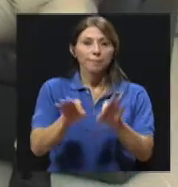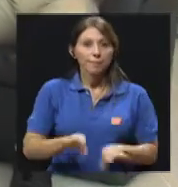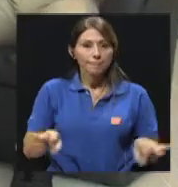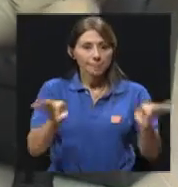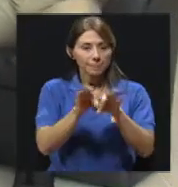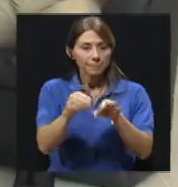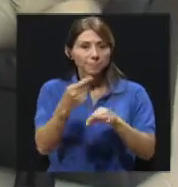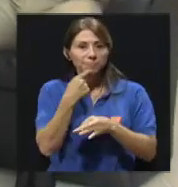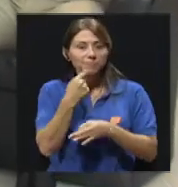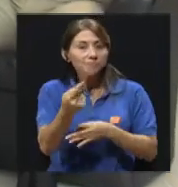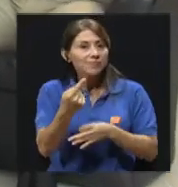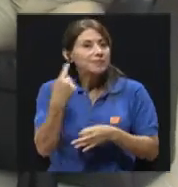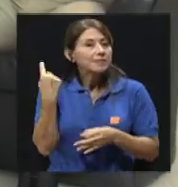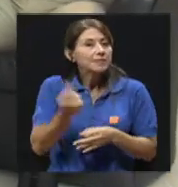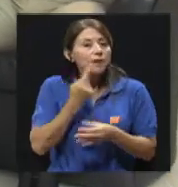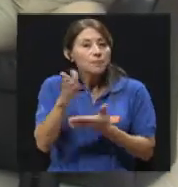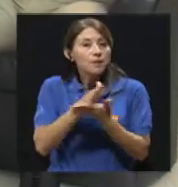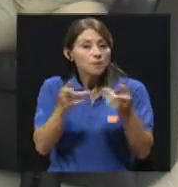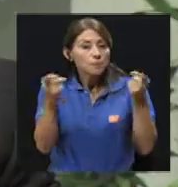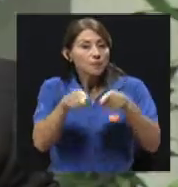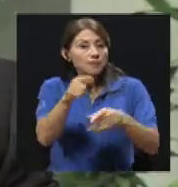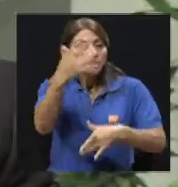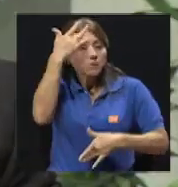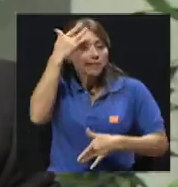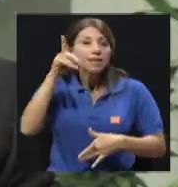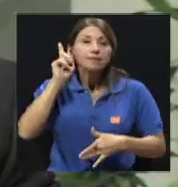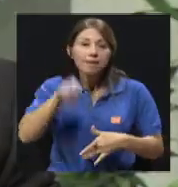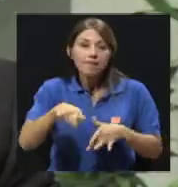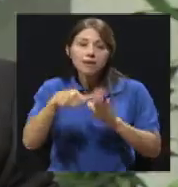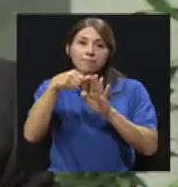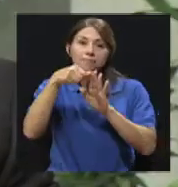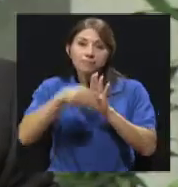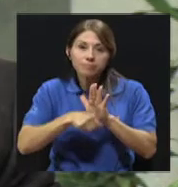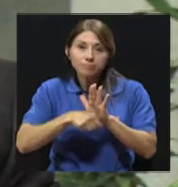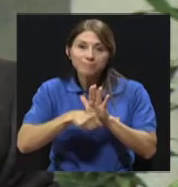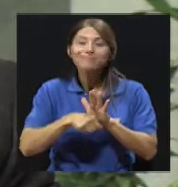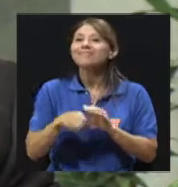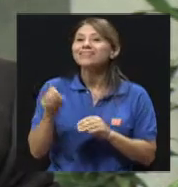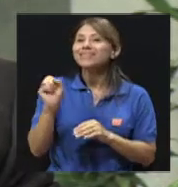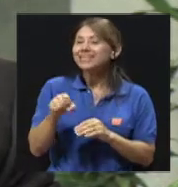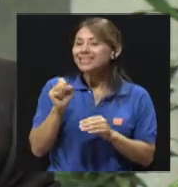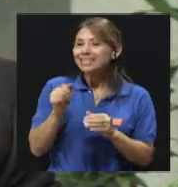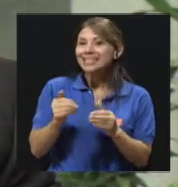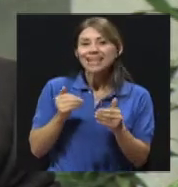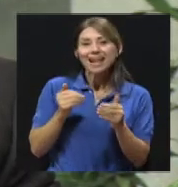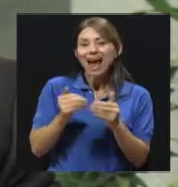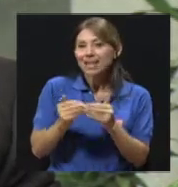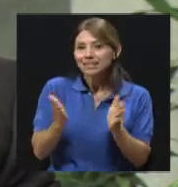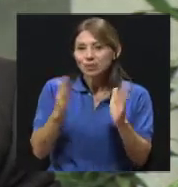siempre va a ser quirúrgico, ¿verdad? Casi invariablemente, casi invariablemente.